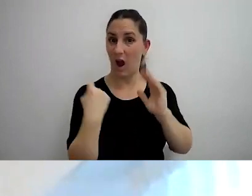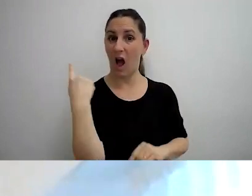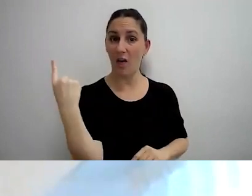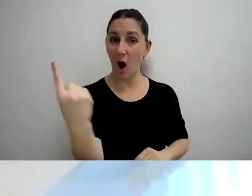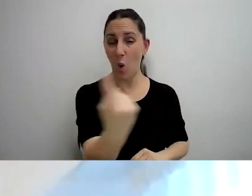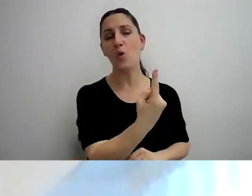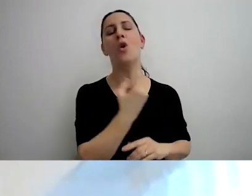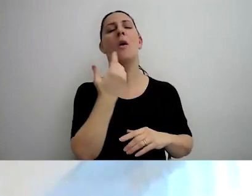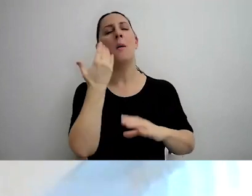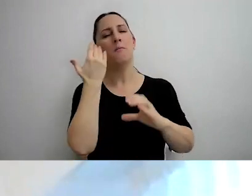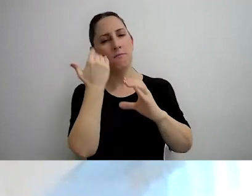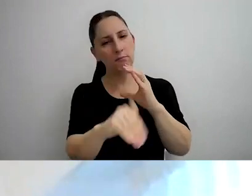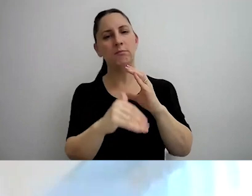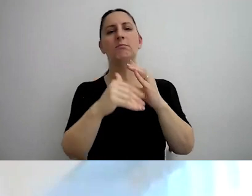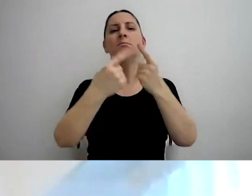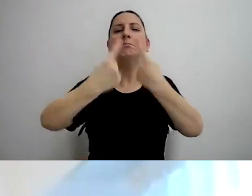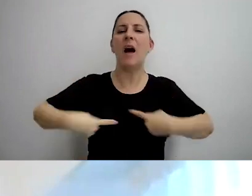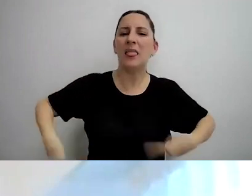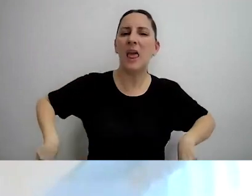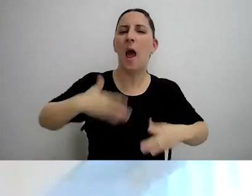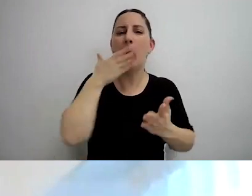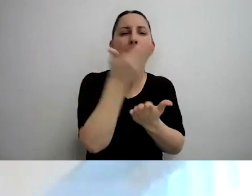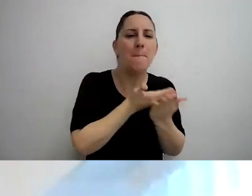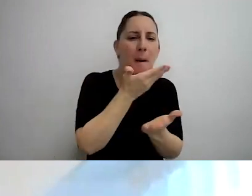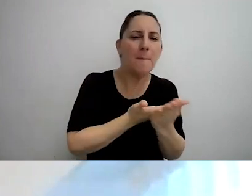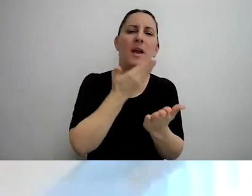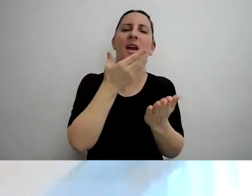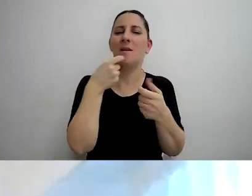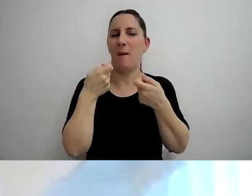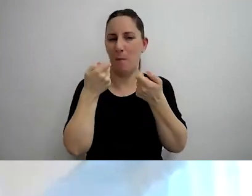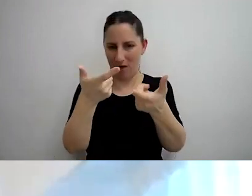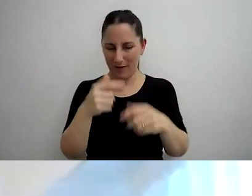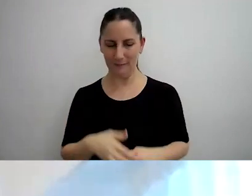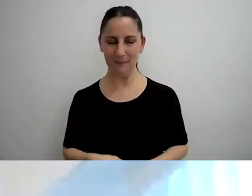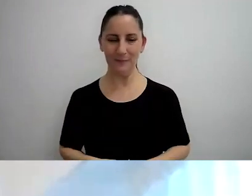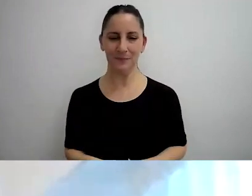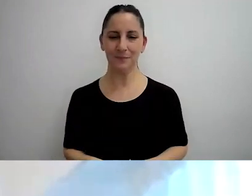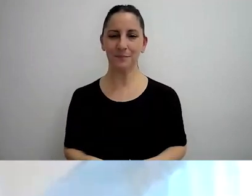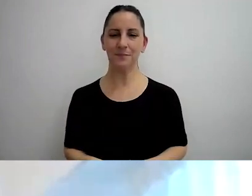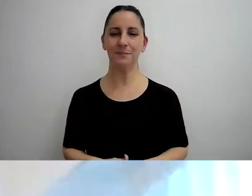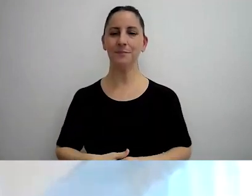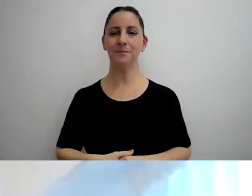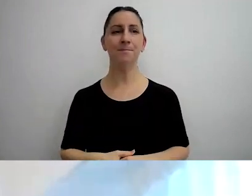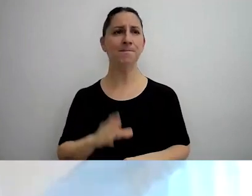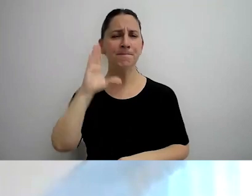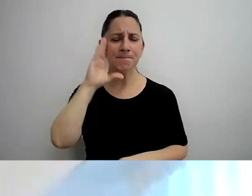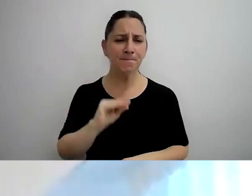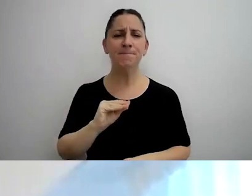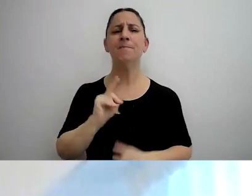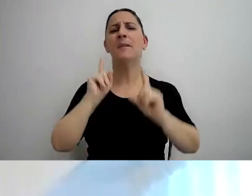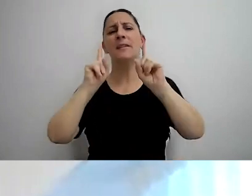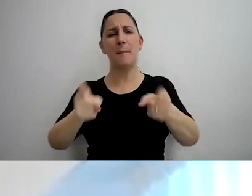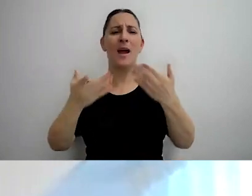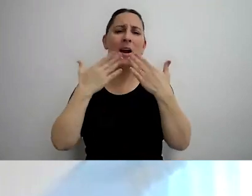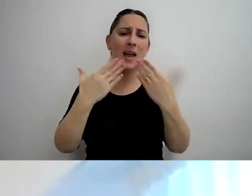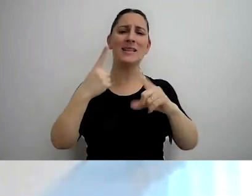les compartiremos el material que se vio en esta charla. Y, si no me estoy olvidando, también quería agradecerle, como